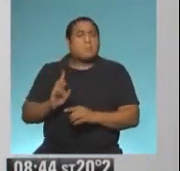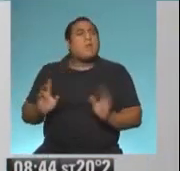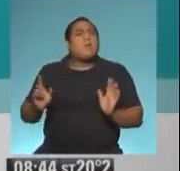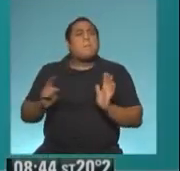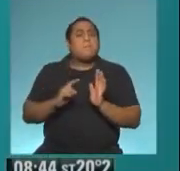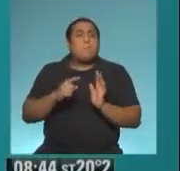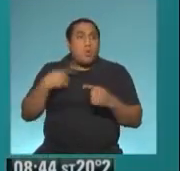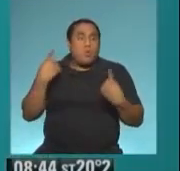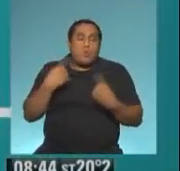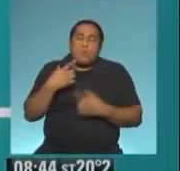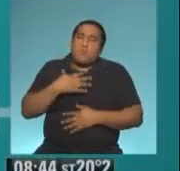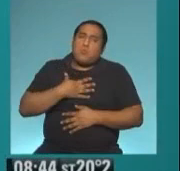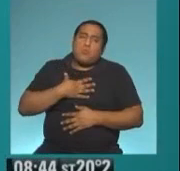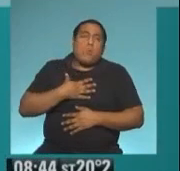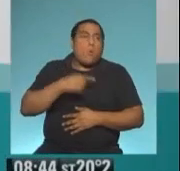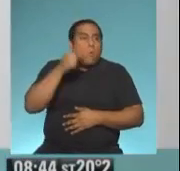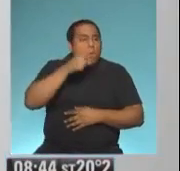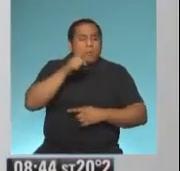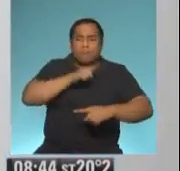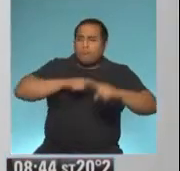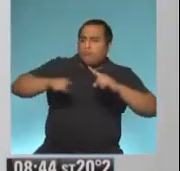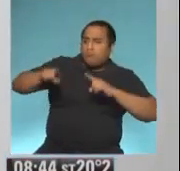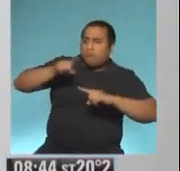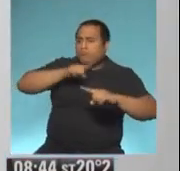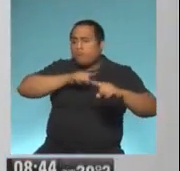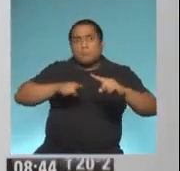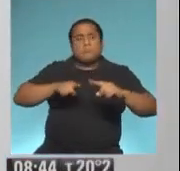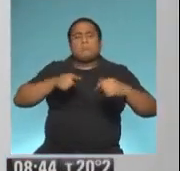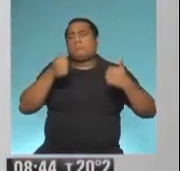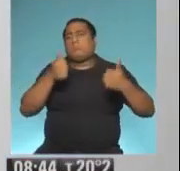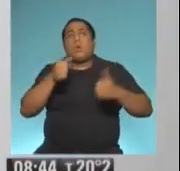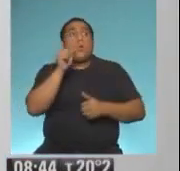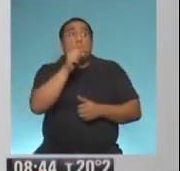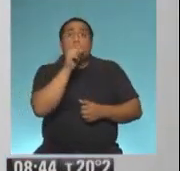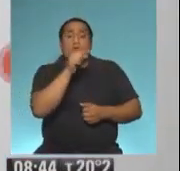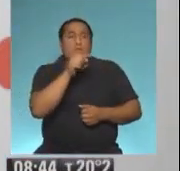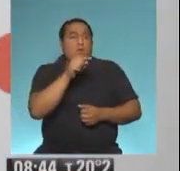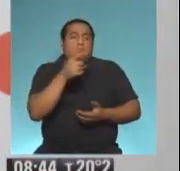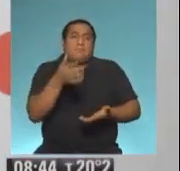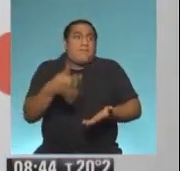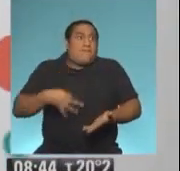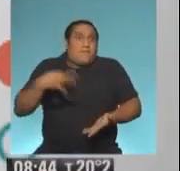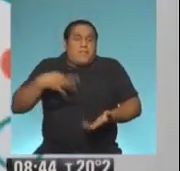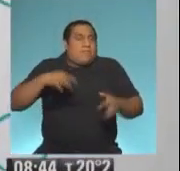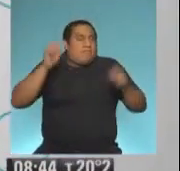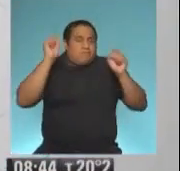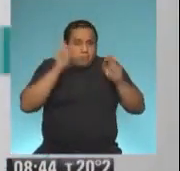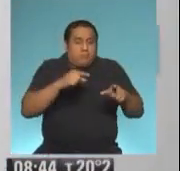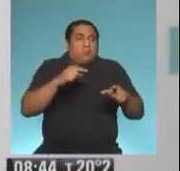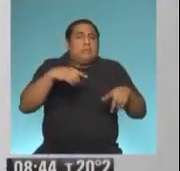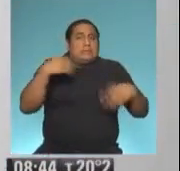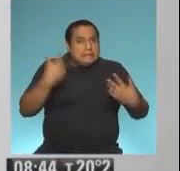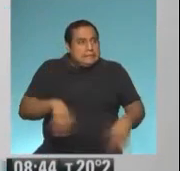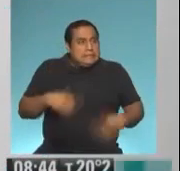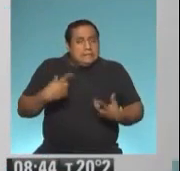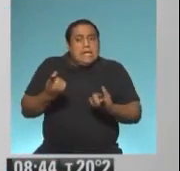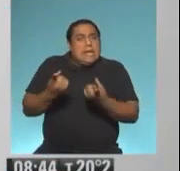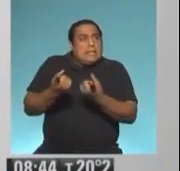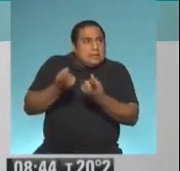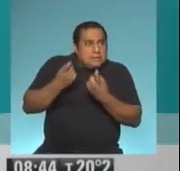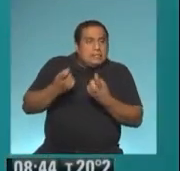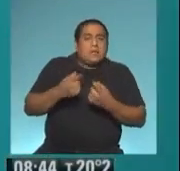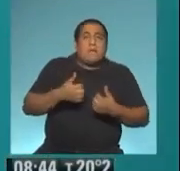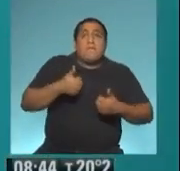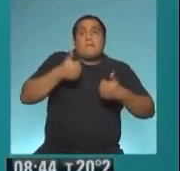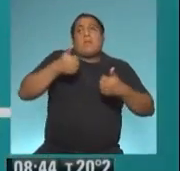es un honor que vos la estés dirigiendo, porque sos alguien que vivió toda su vida en primera persona las necesidades, los vaivenes,